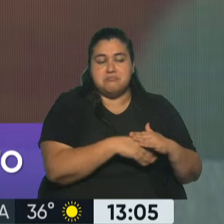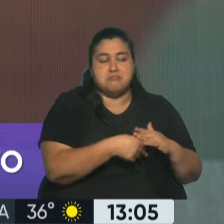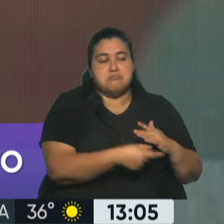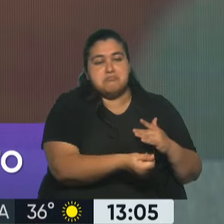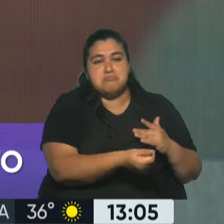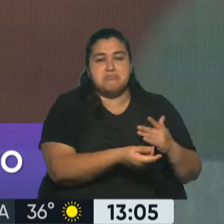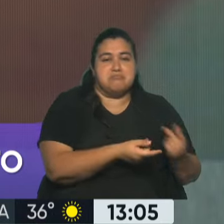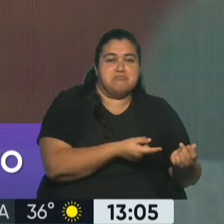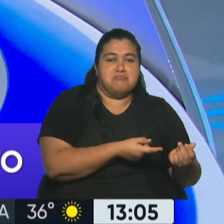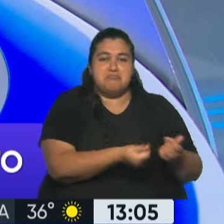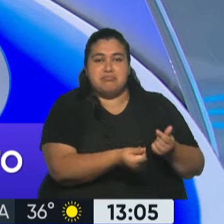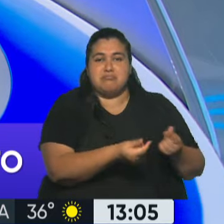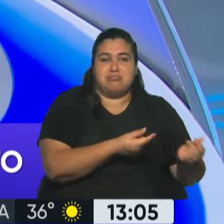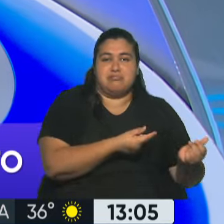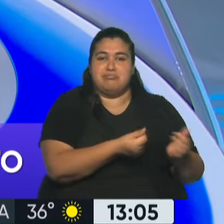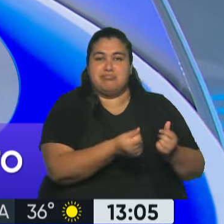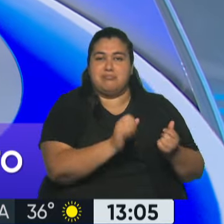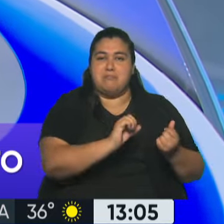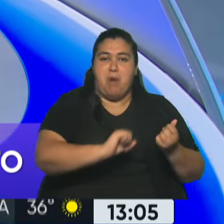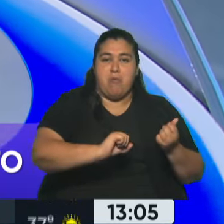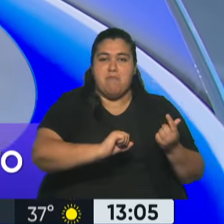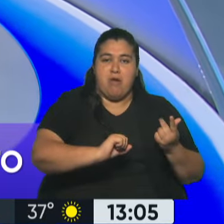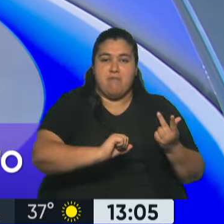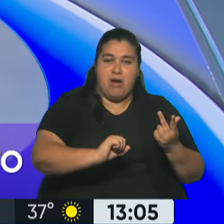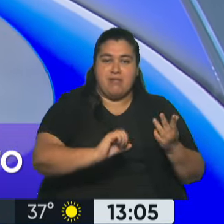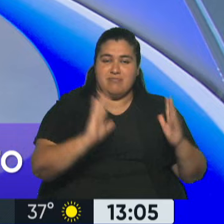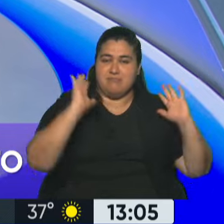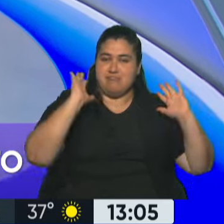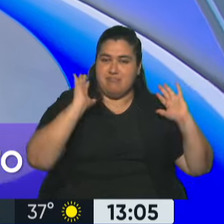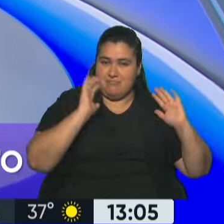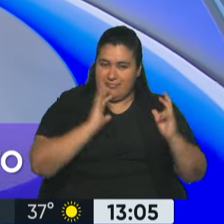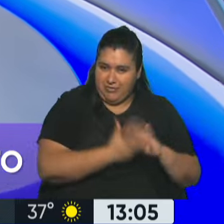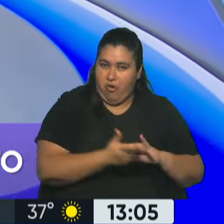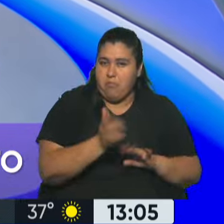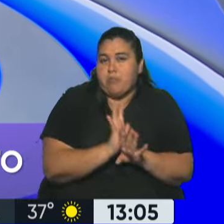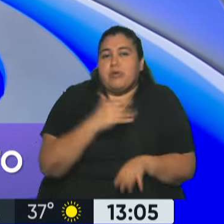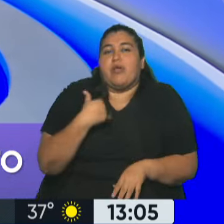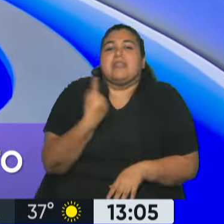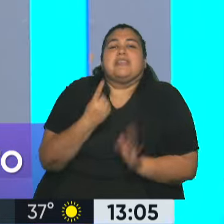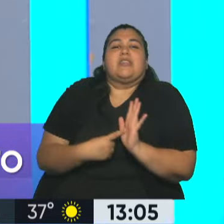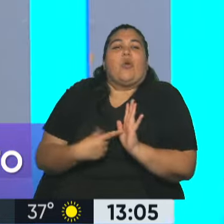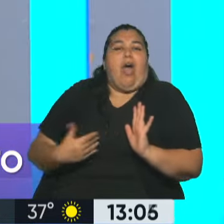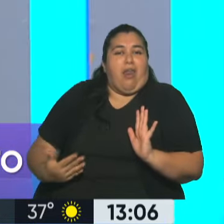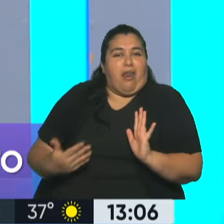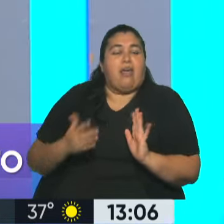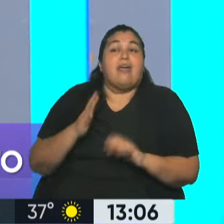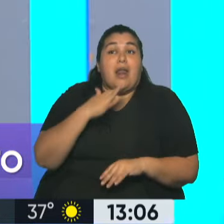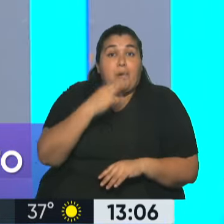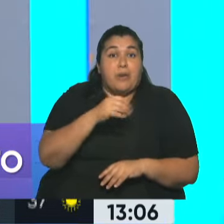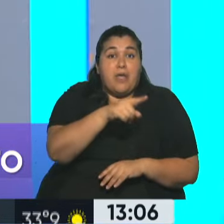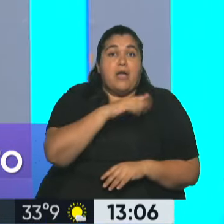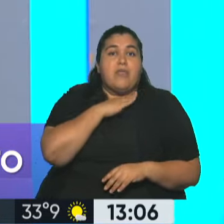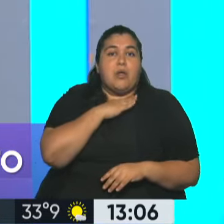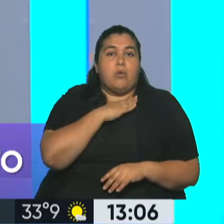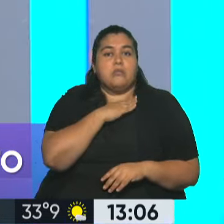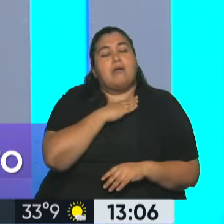heladera, después vos lo desconocés como titular de la tarjeta y dan un picado, lo desconocés, pero el delincuente lo